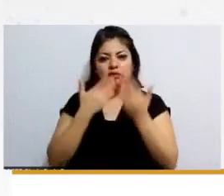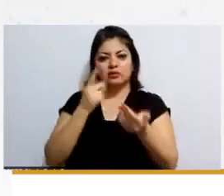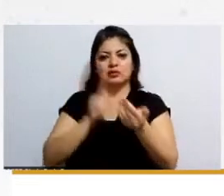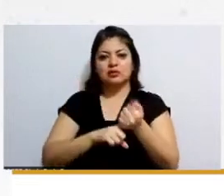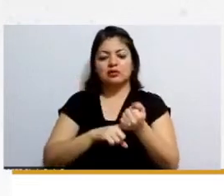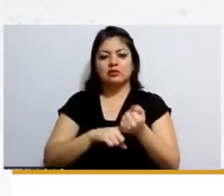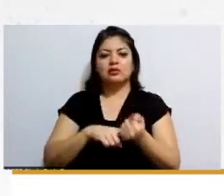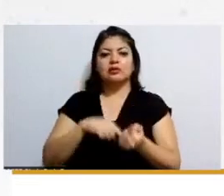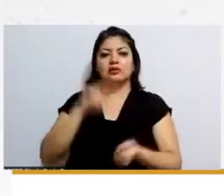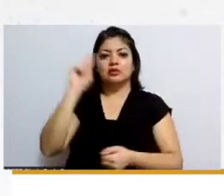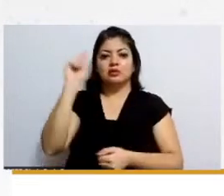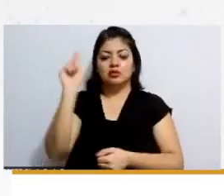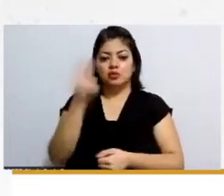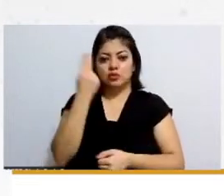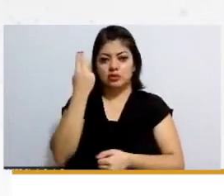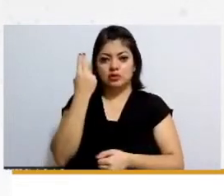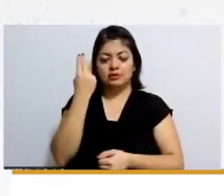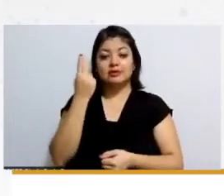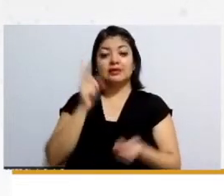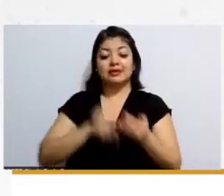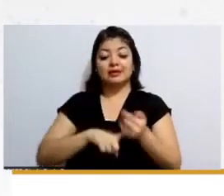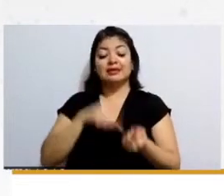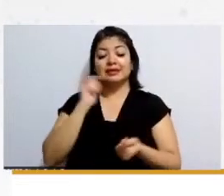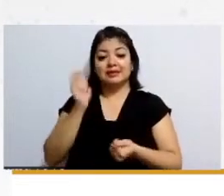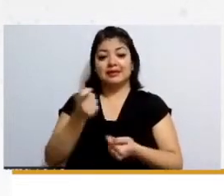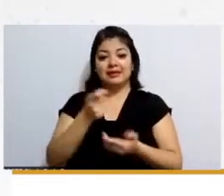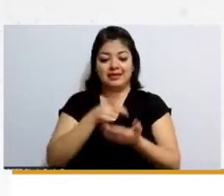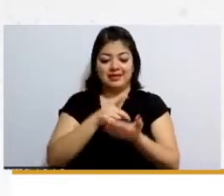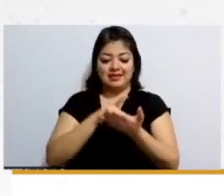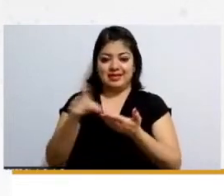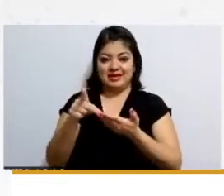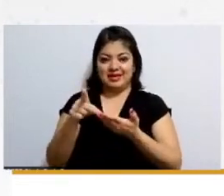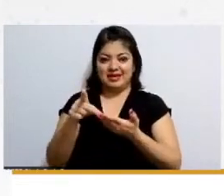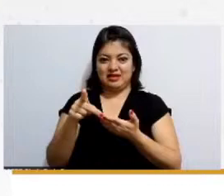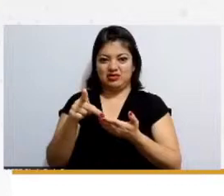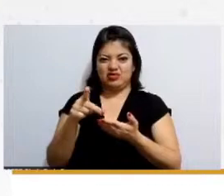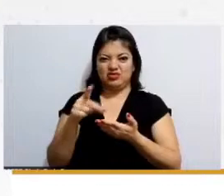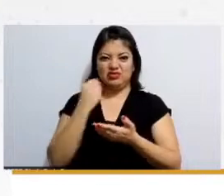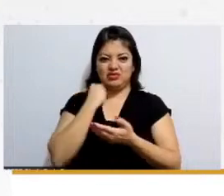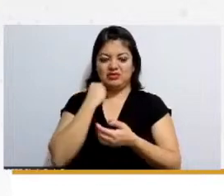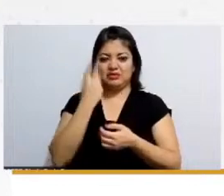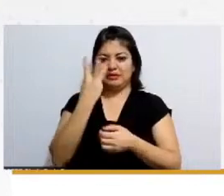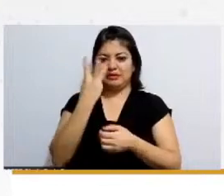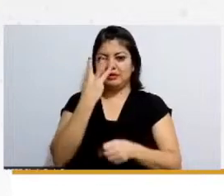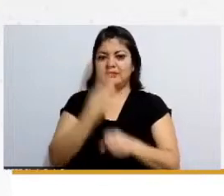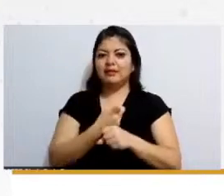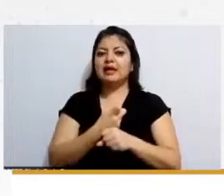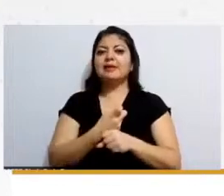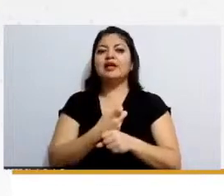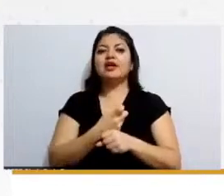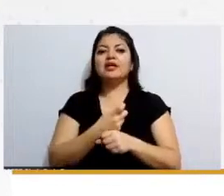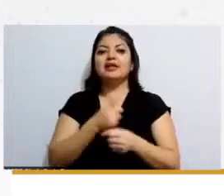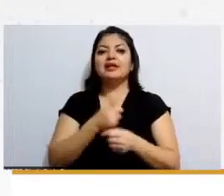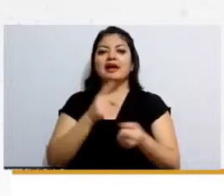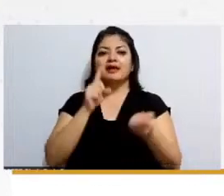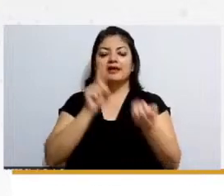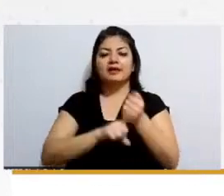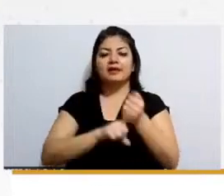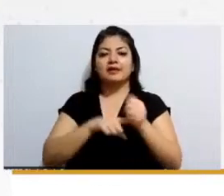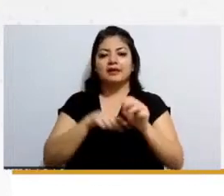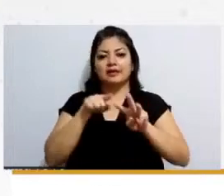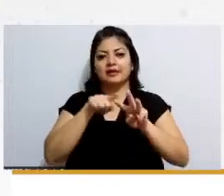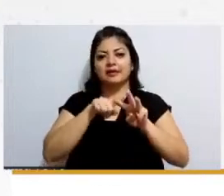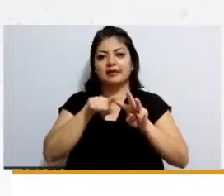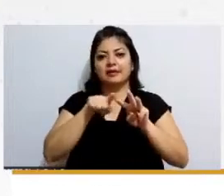decían siempre que el derecho estaba dividido en tres partes en tres ramas fundamentales el derecho público el derecho